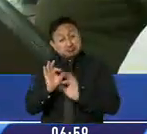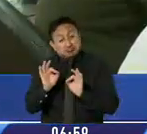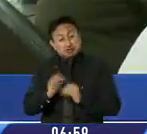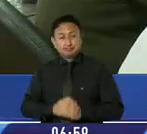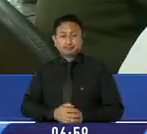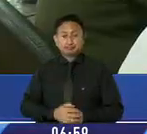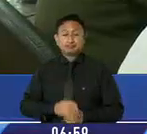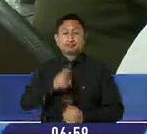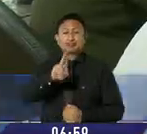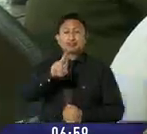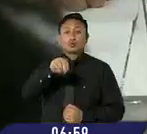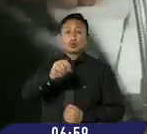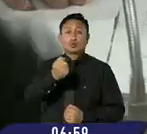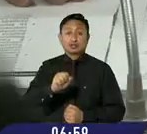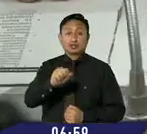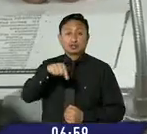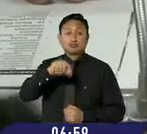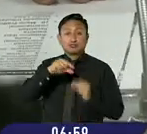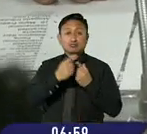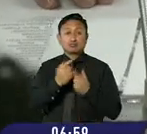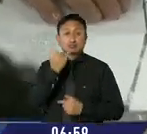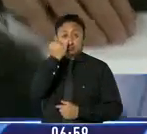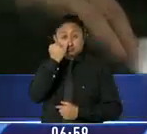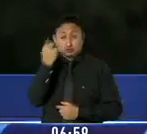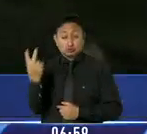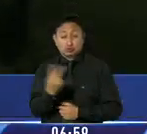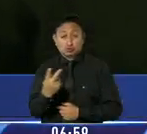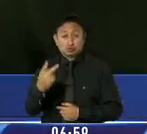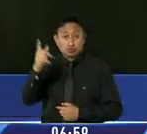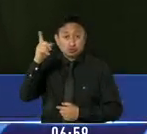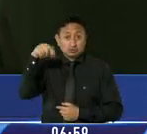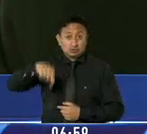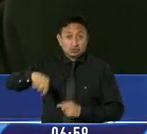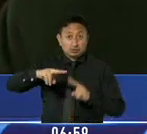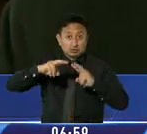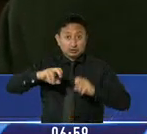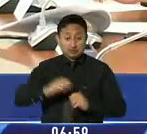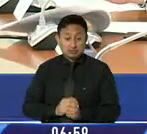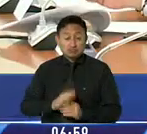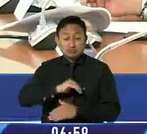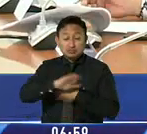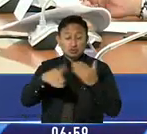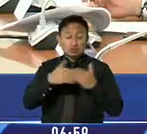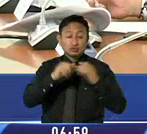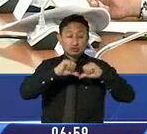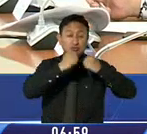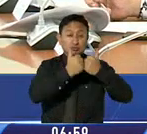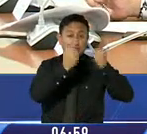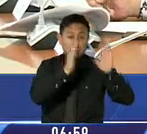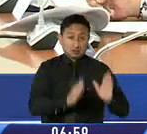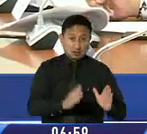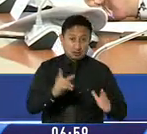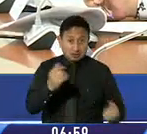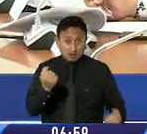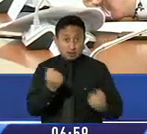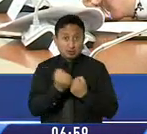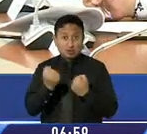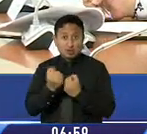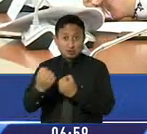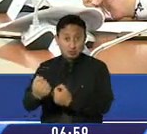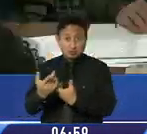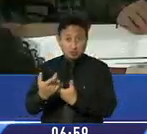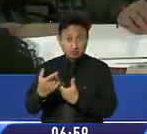Unes y Pachacuti que lideran esta investigación están claros que no todos los asambleístas apoyarán el informe con